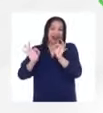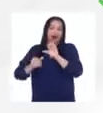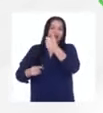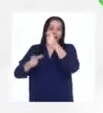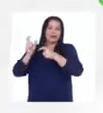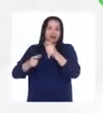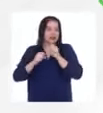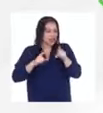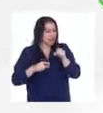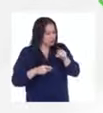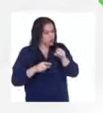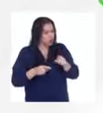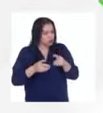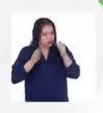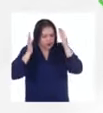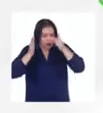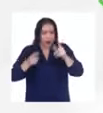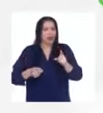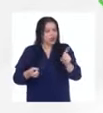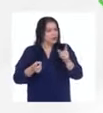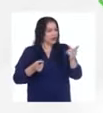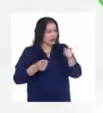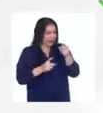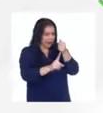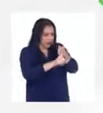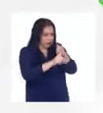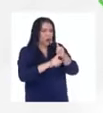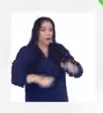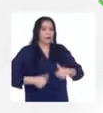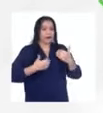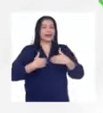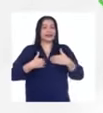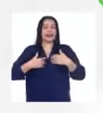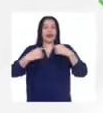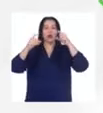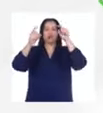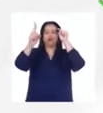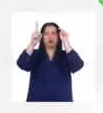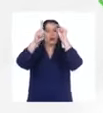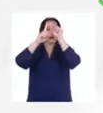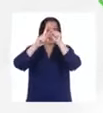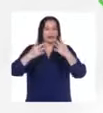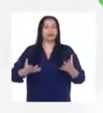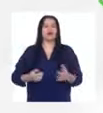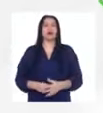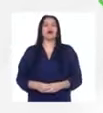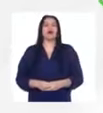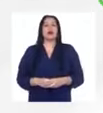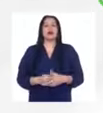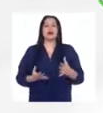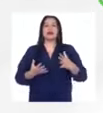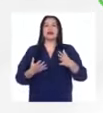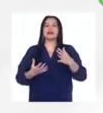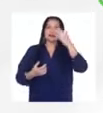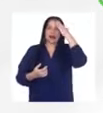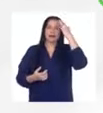decirle a ella que más que tiene que ser disciplinada como tiene un propósito como tiene metas claras como tiene cosas que quiere lograr